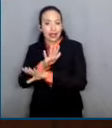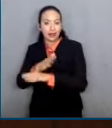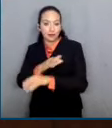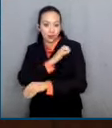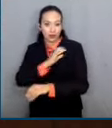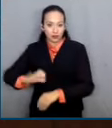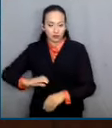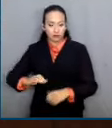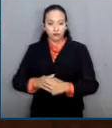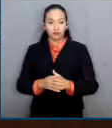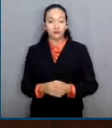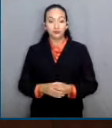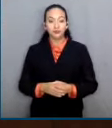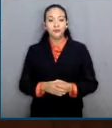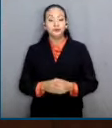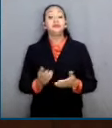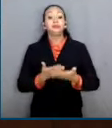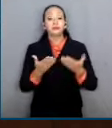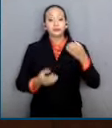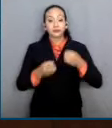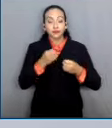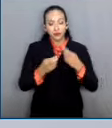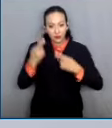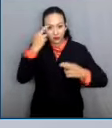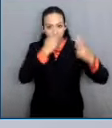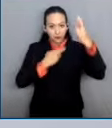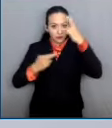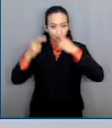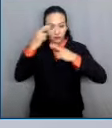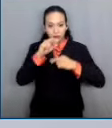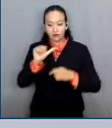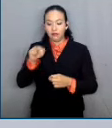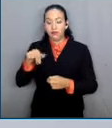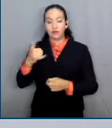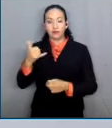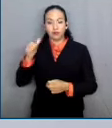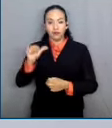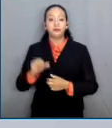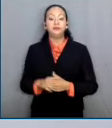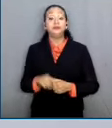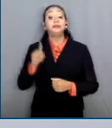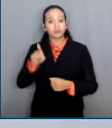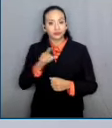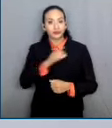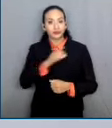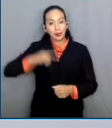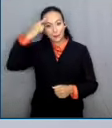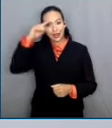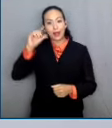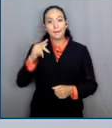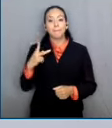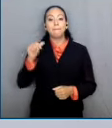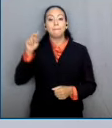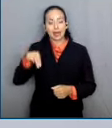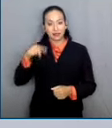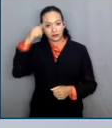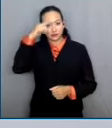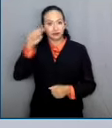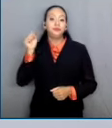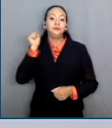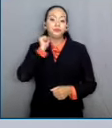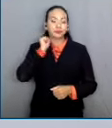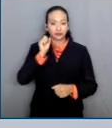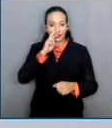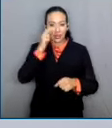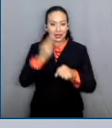Sala Superior confirmó el registro de Ricardo Anaya como candidato del PAN al Senado de la República luego de determinar que no se